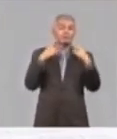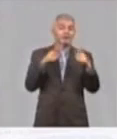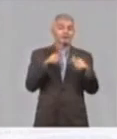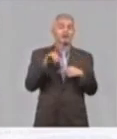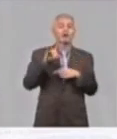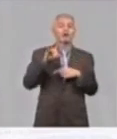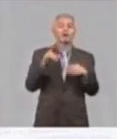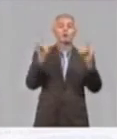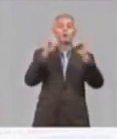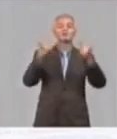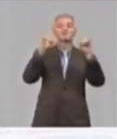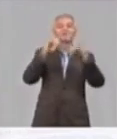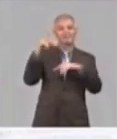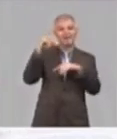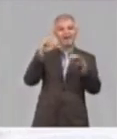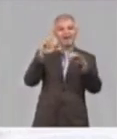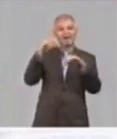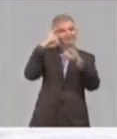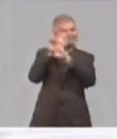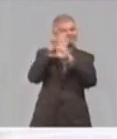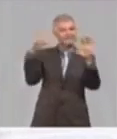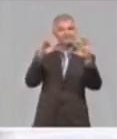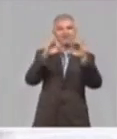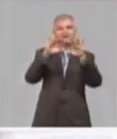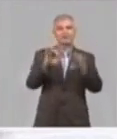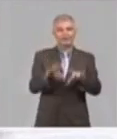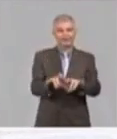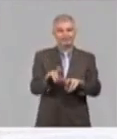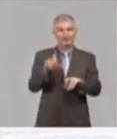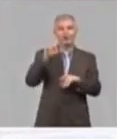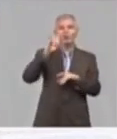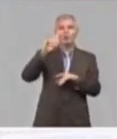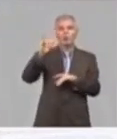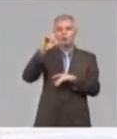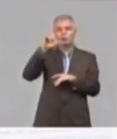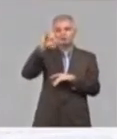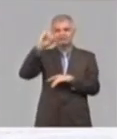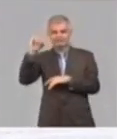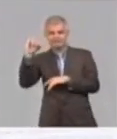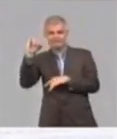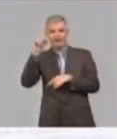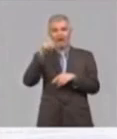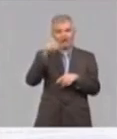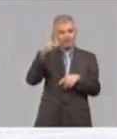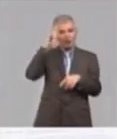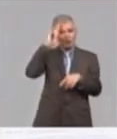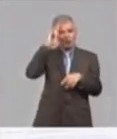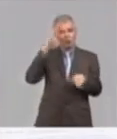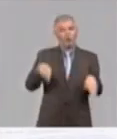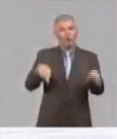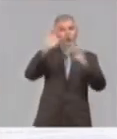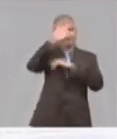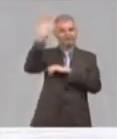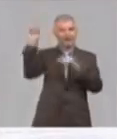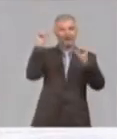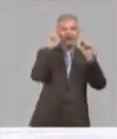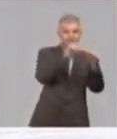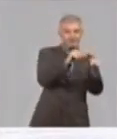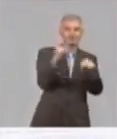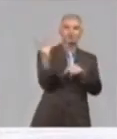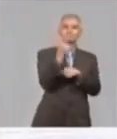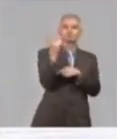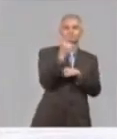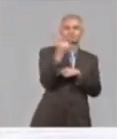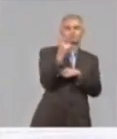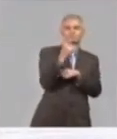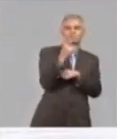UCI se hizo una recuperación integral del hospital. En el hospital se le agregaron inclusive dos manzanas de